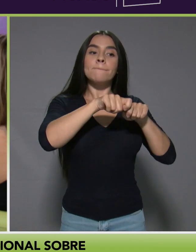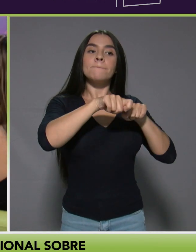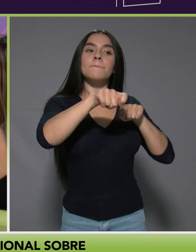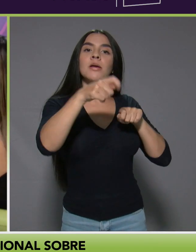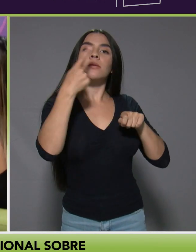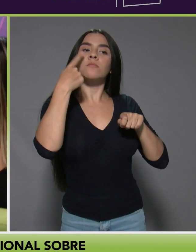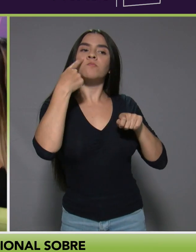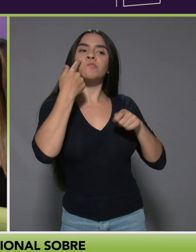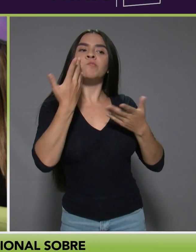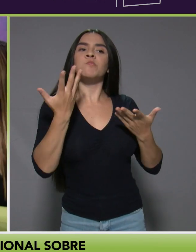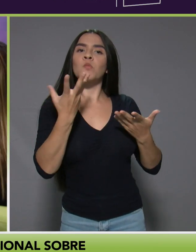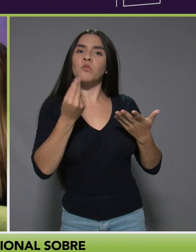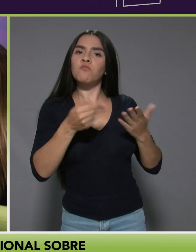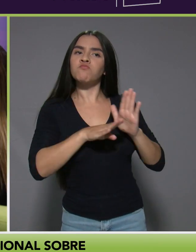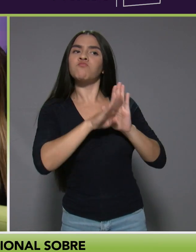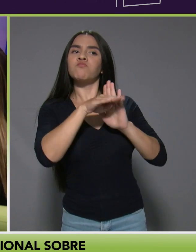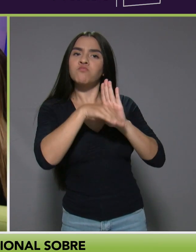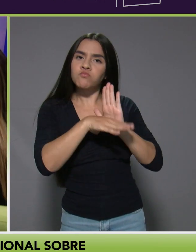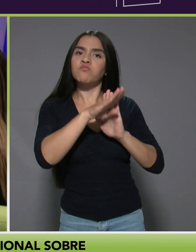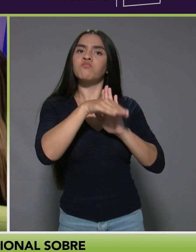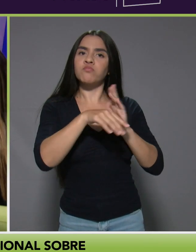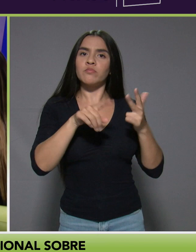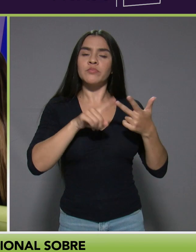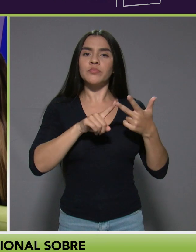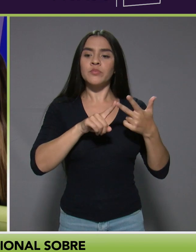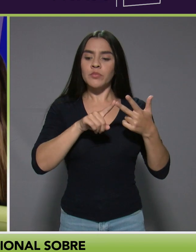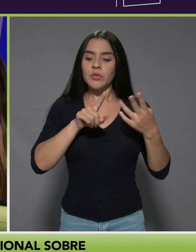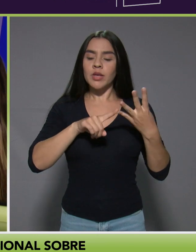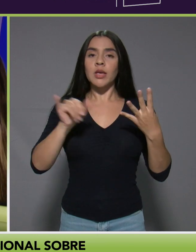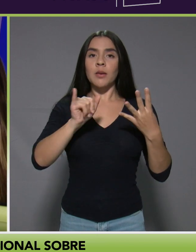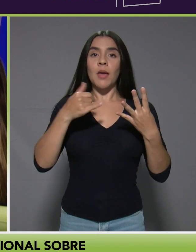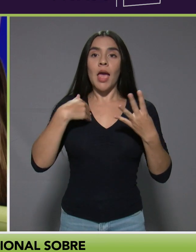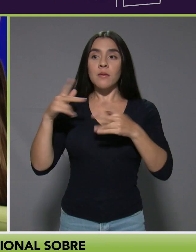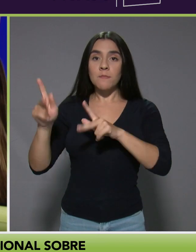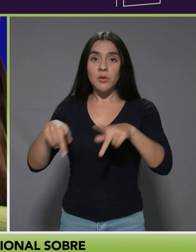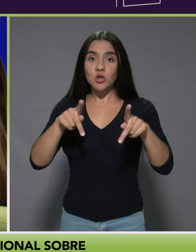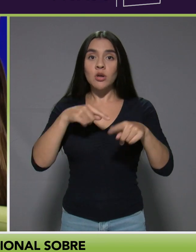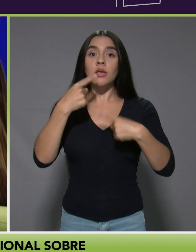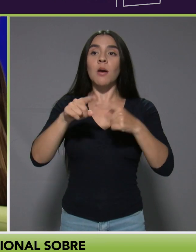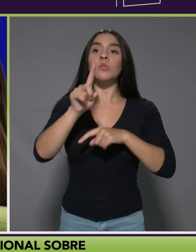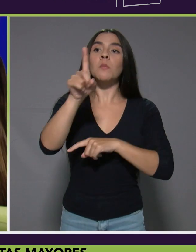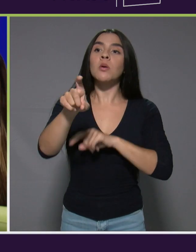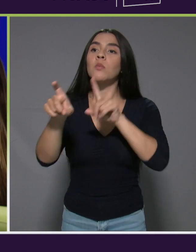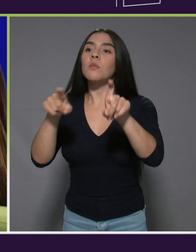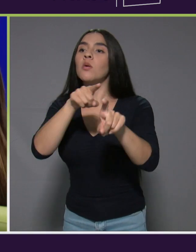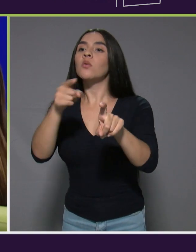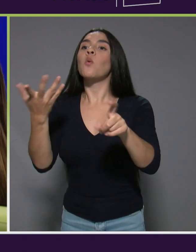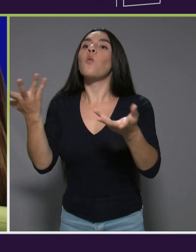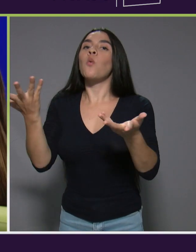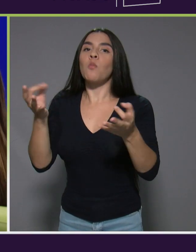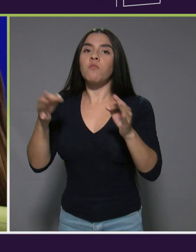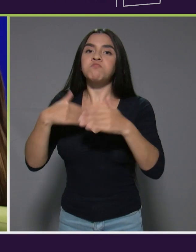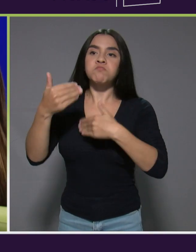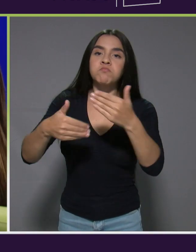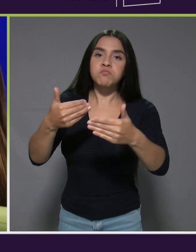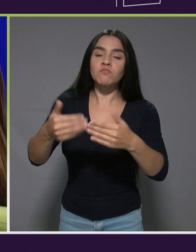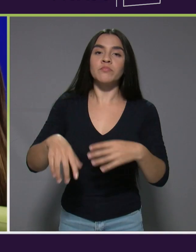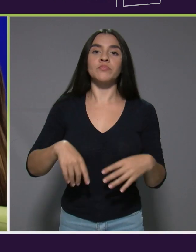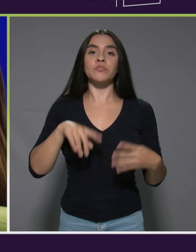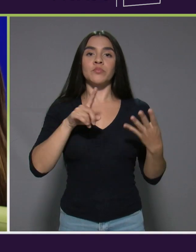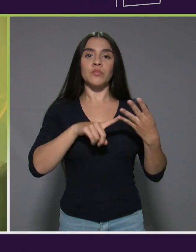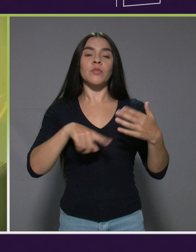mediciones y gente que los vamos a ir a preguntar por dónde van. El encargado ese